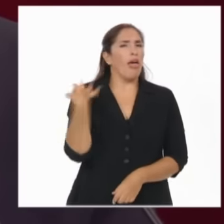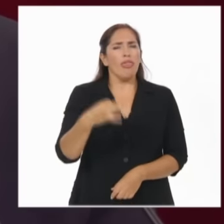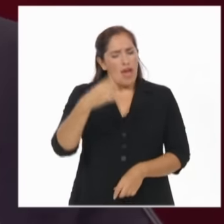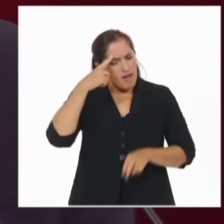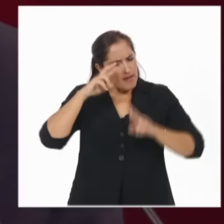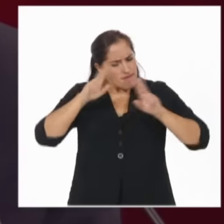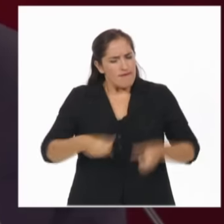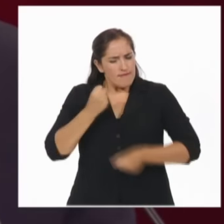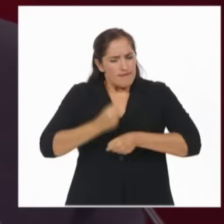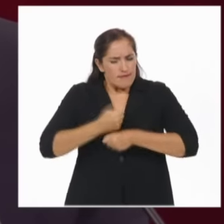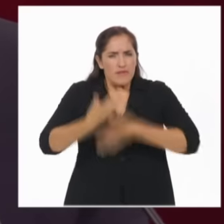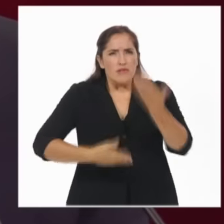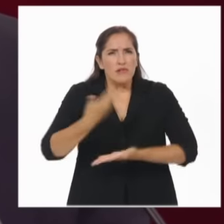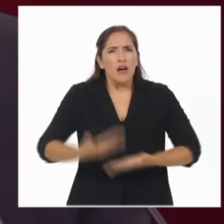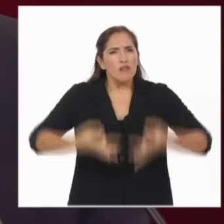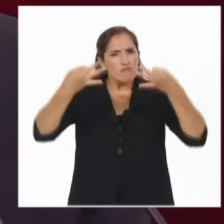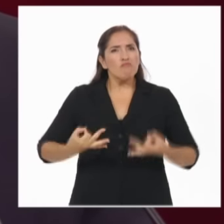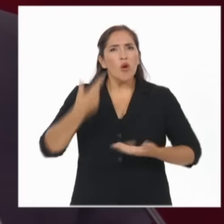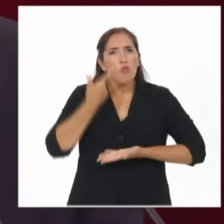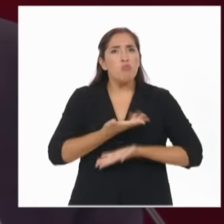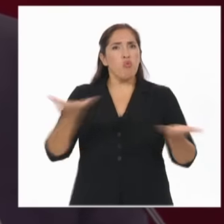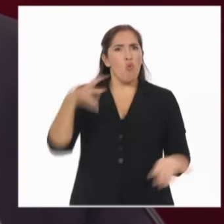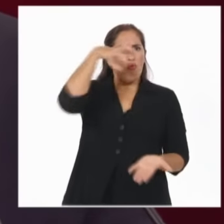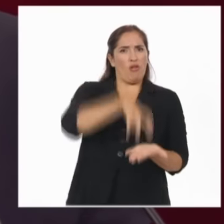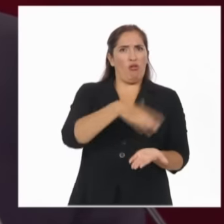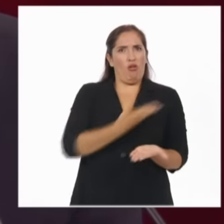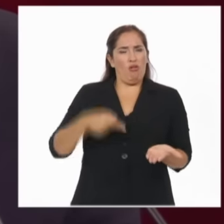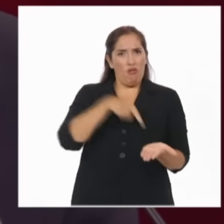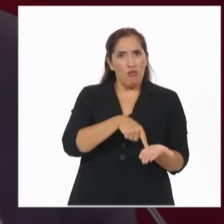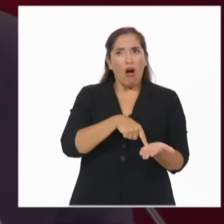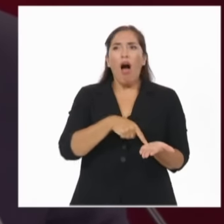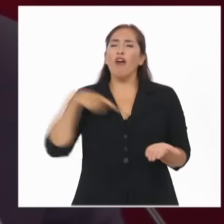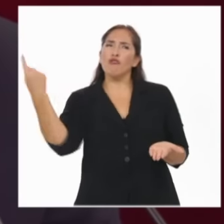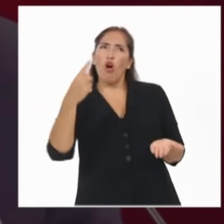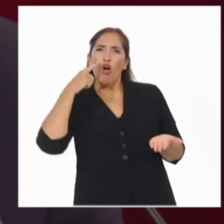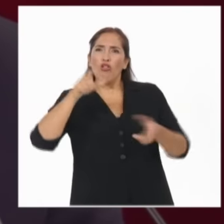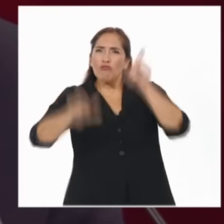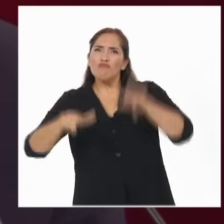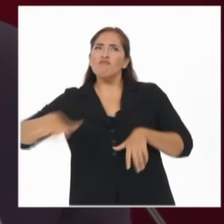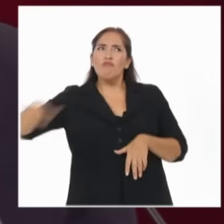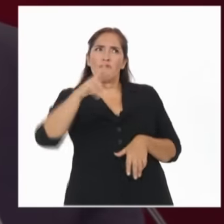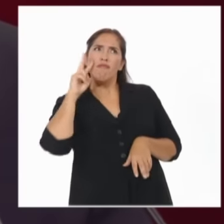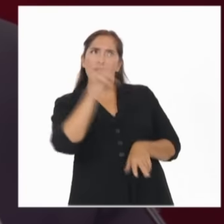políticas de integridad pública para cuidar la transparencia y la confianza depositada en nosotros.